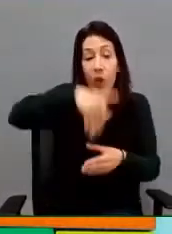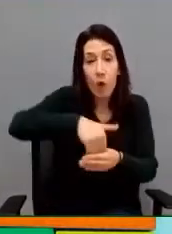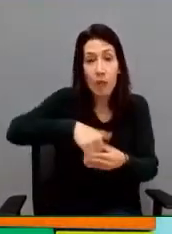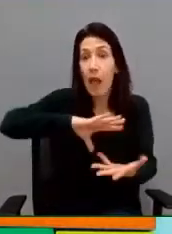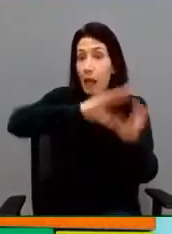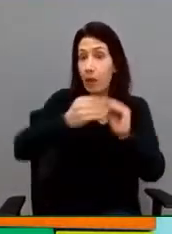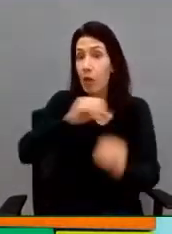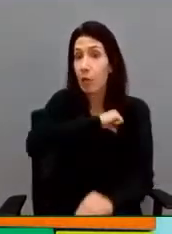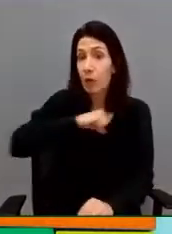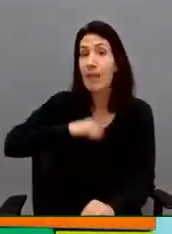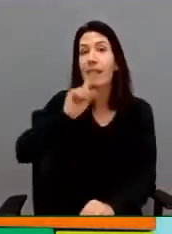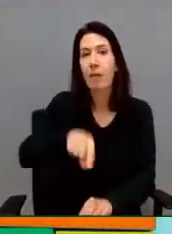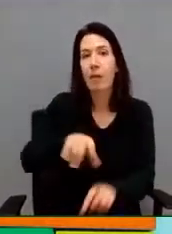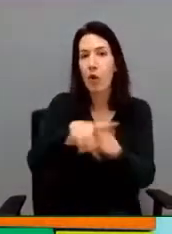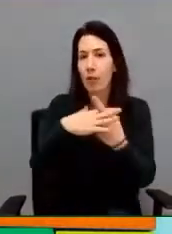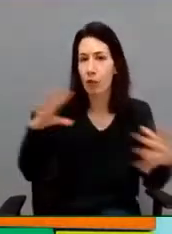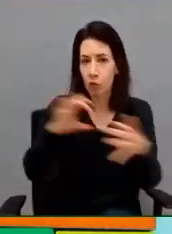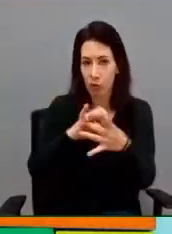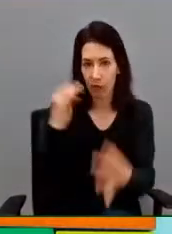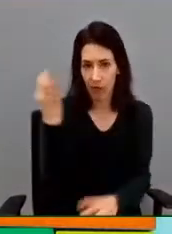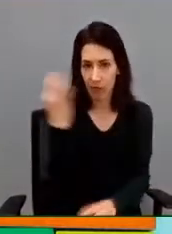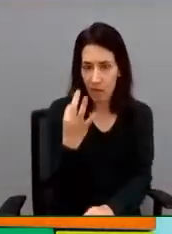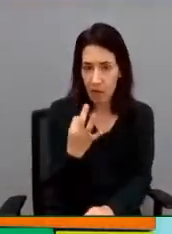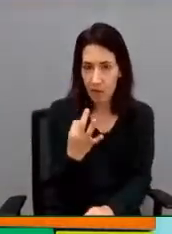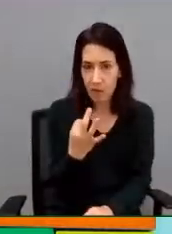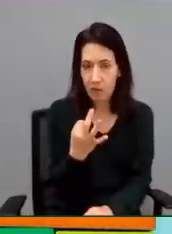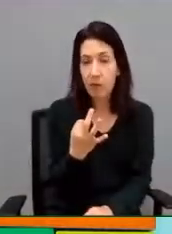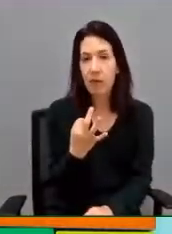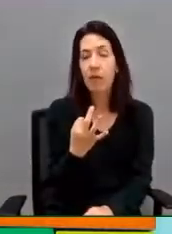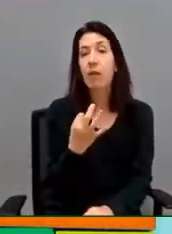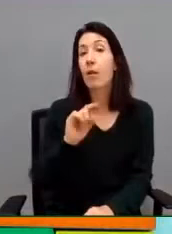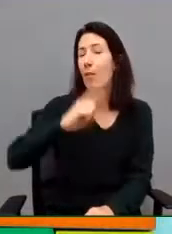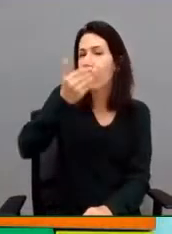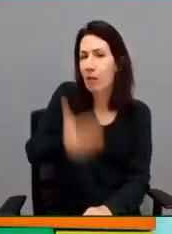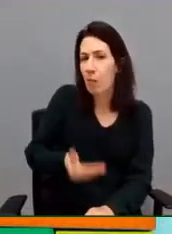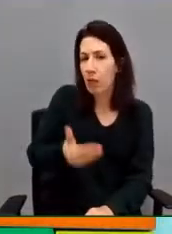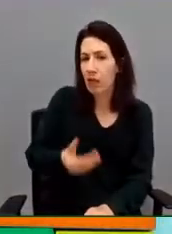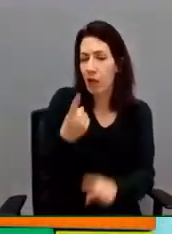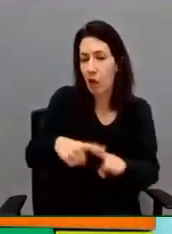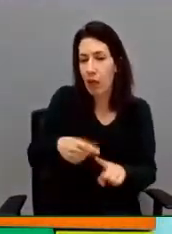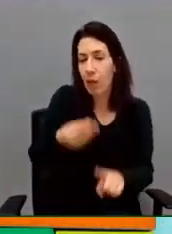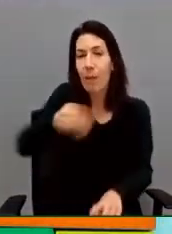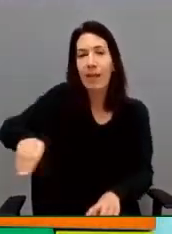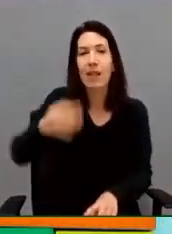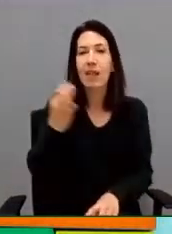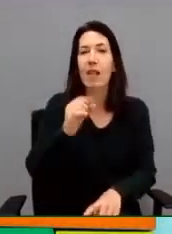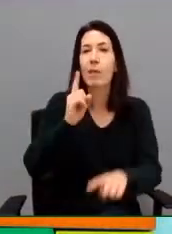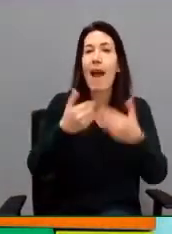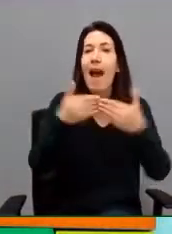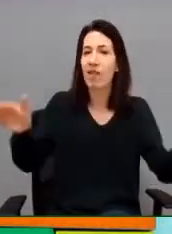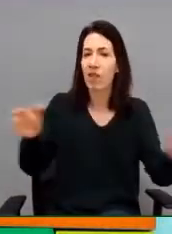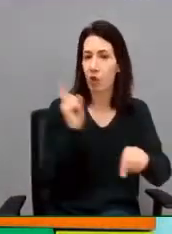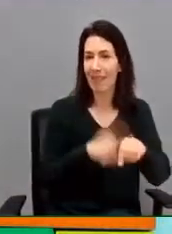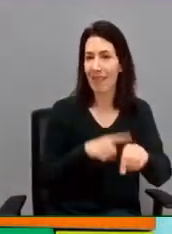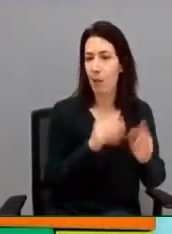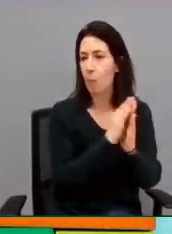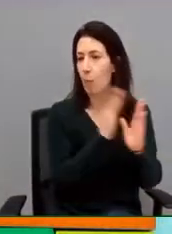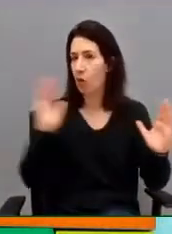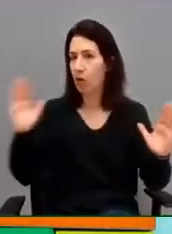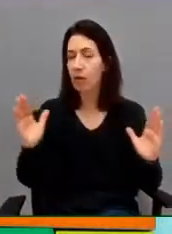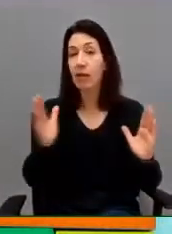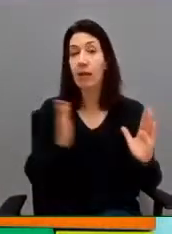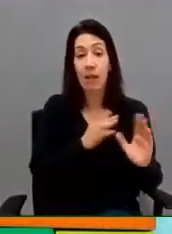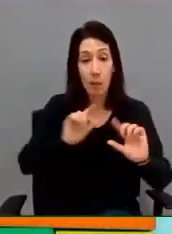personalizados y contextualizados, con uno de los mayores valores añadidos y es esa temporalización abierta, que nos